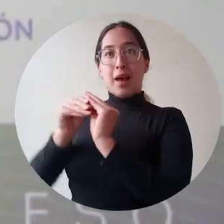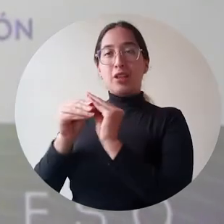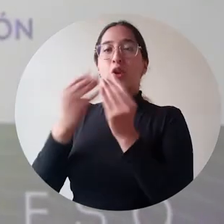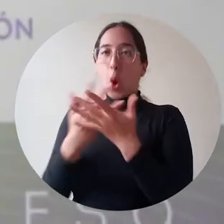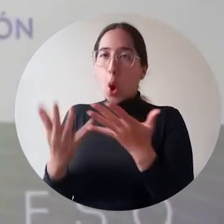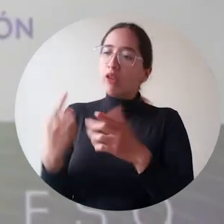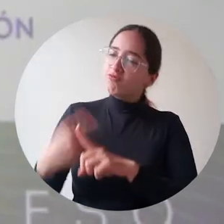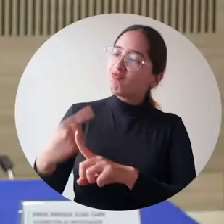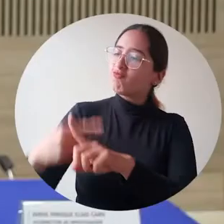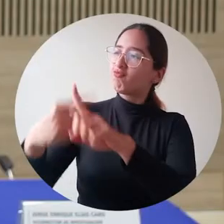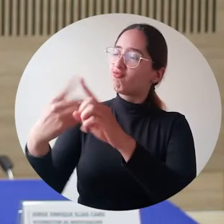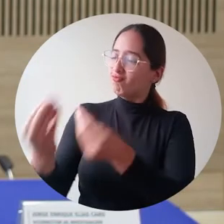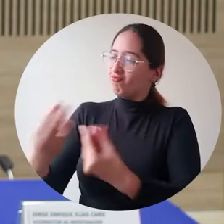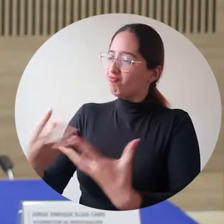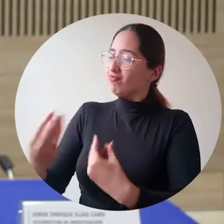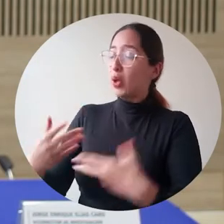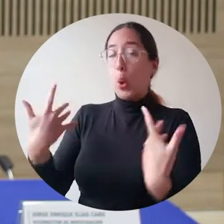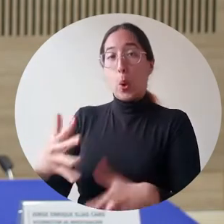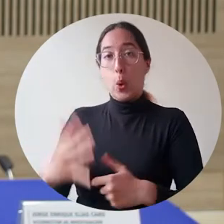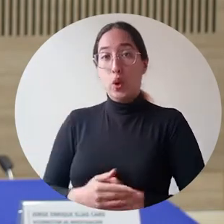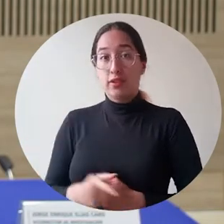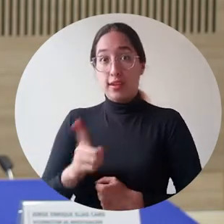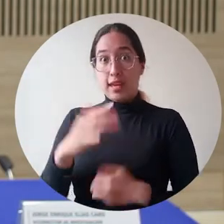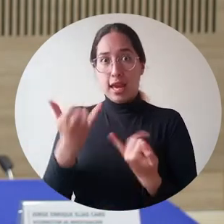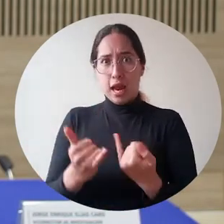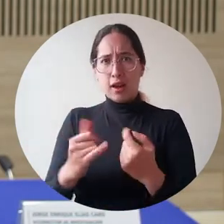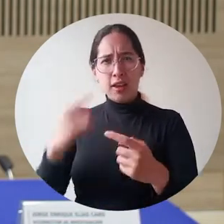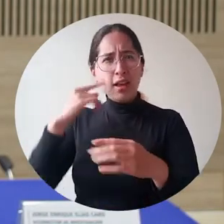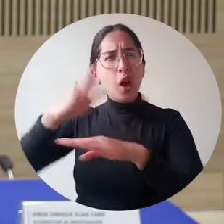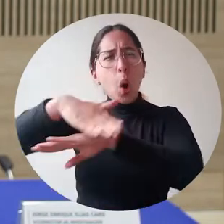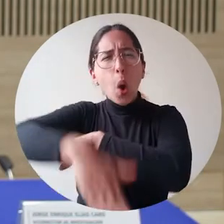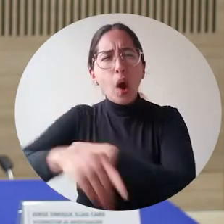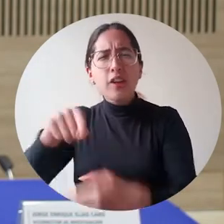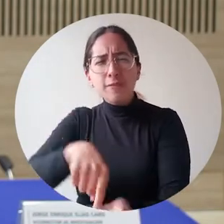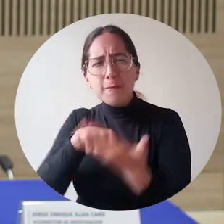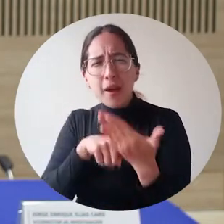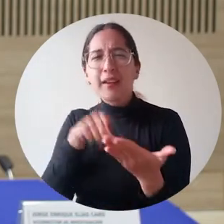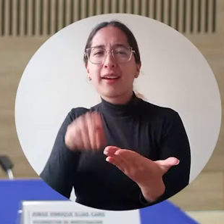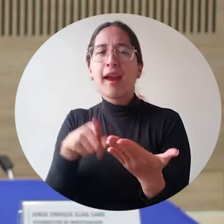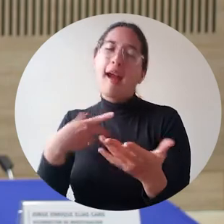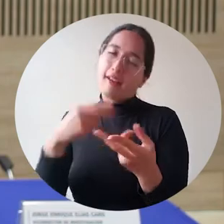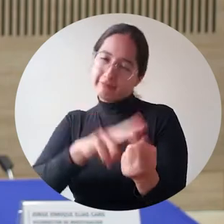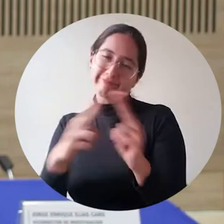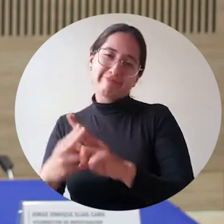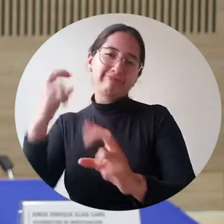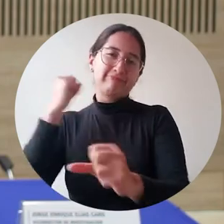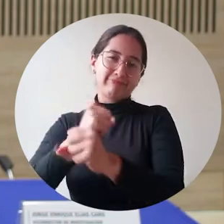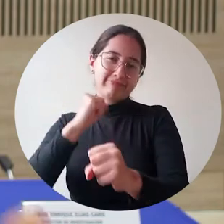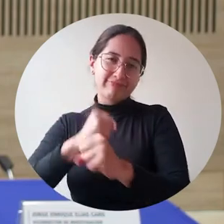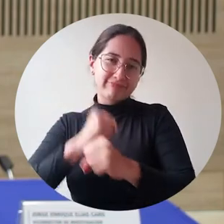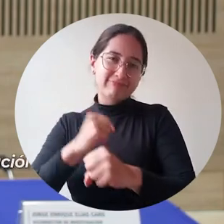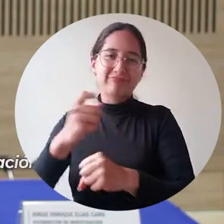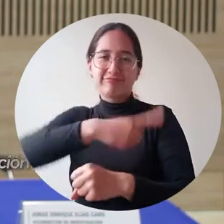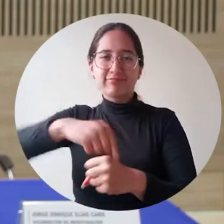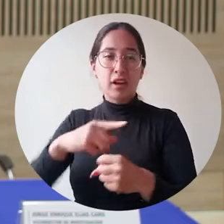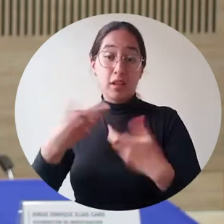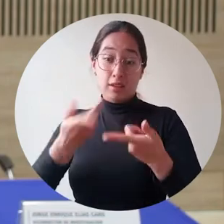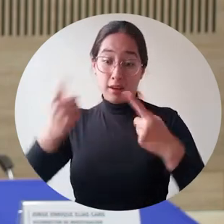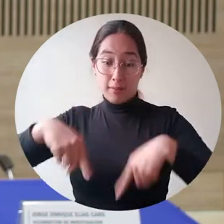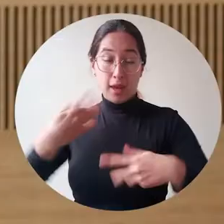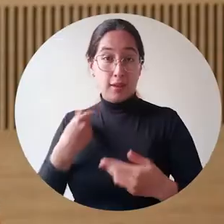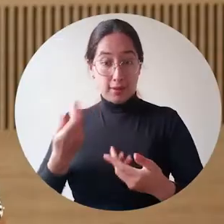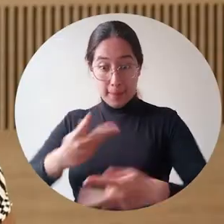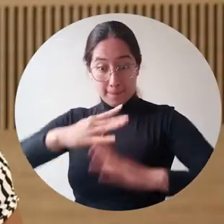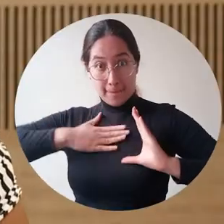de manera tal que puede verse evidenciado en la labor, en tu desempeño